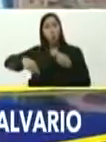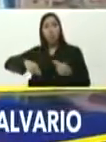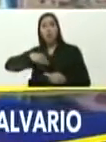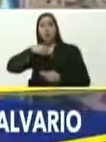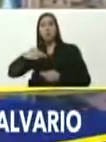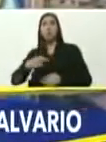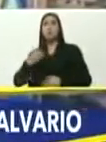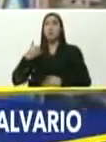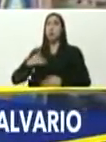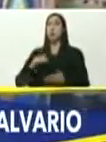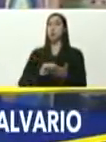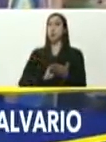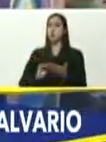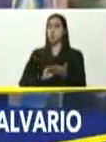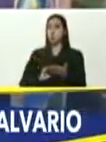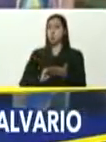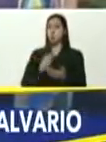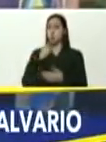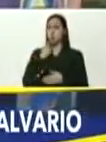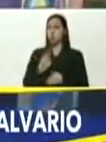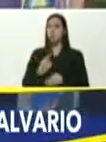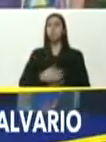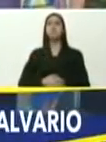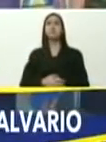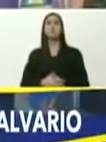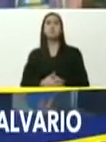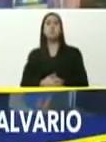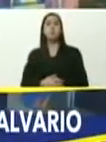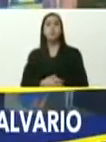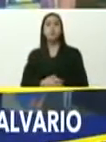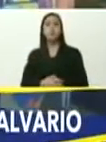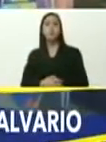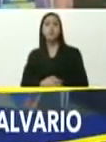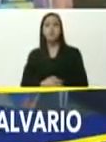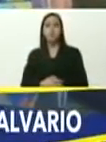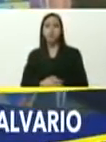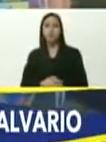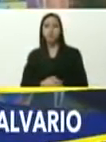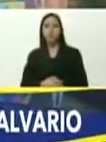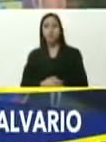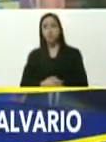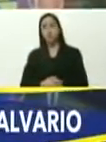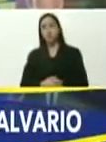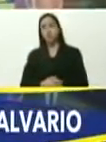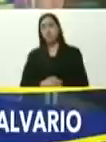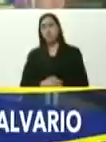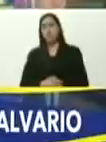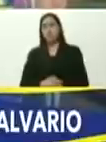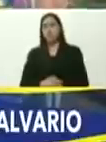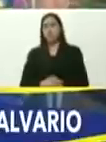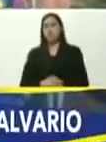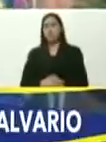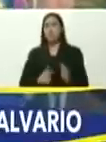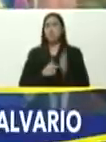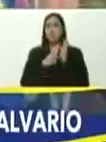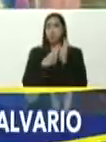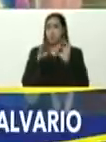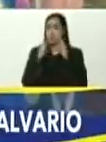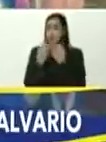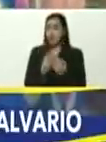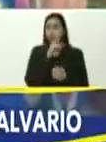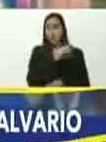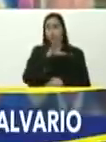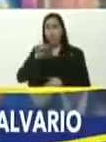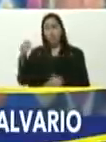donde está la solución, como lo dice usted, donde de mí, puede haber, más de 150 mil familias,